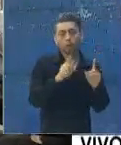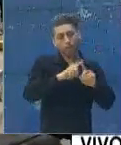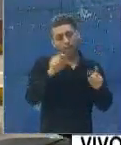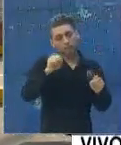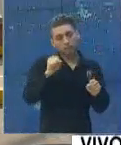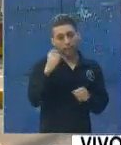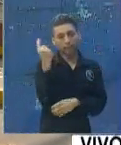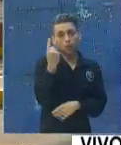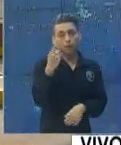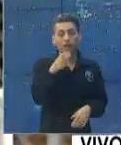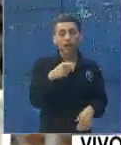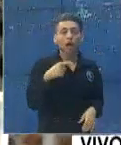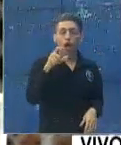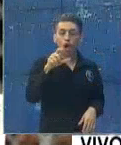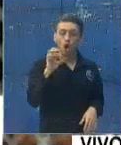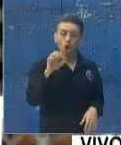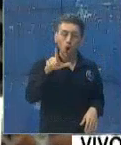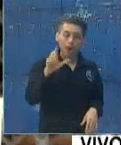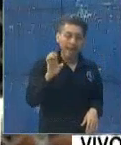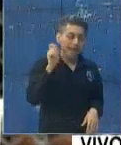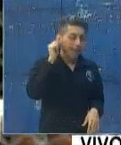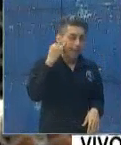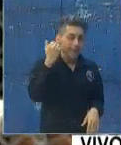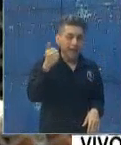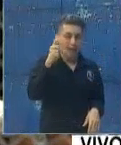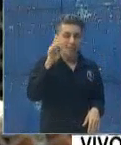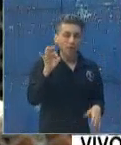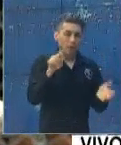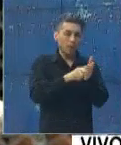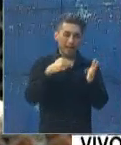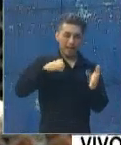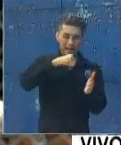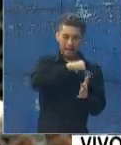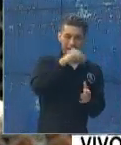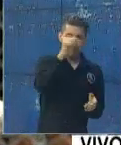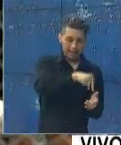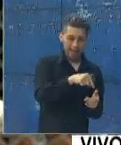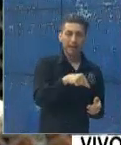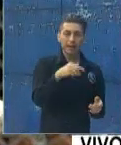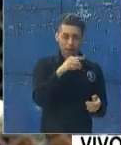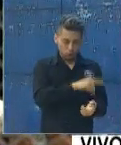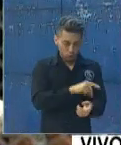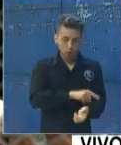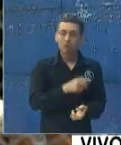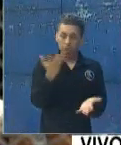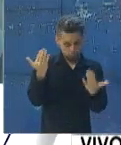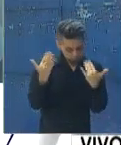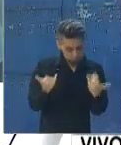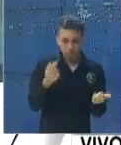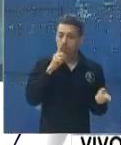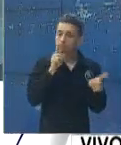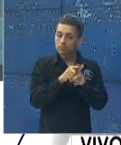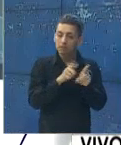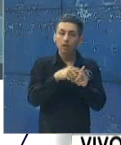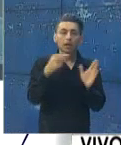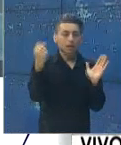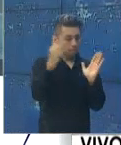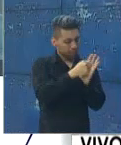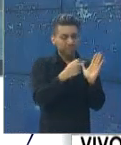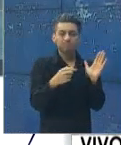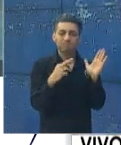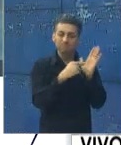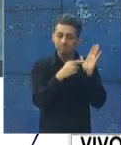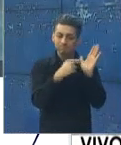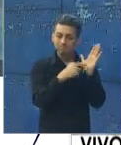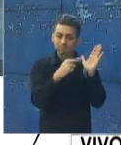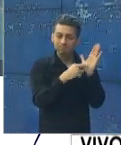colegiación médica y otros siempre se van a estar solicitando, pero sí se está recortando el número de requisitos para poder hacer